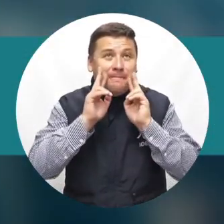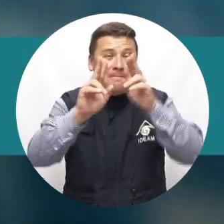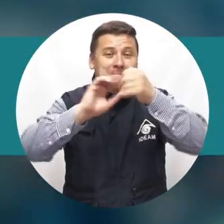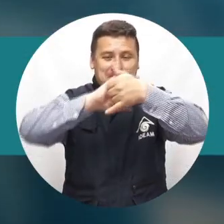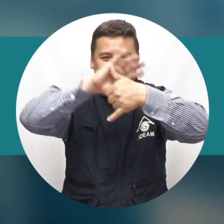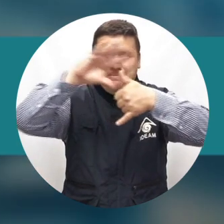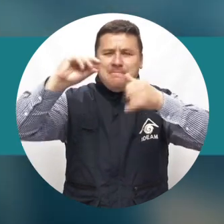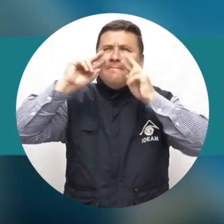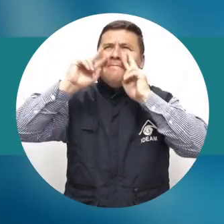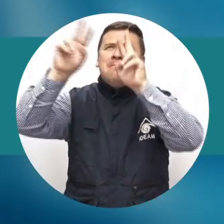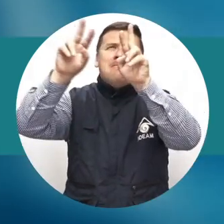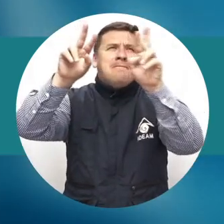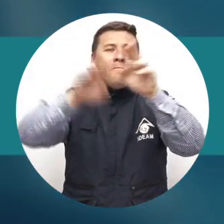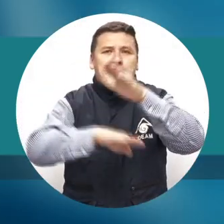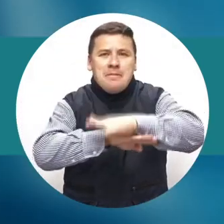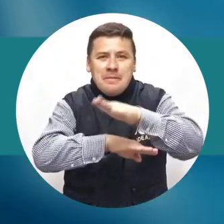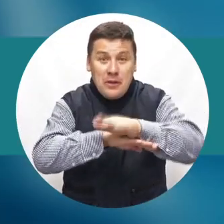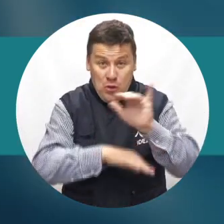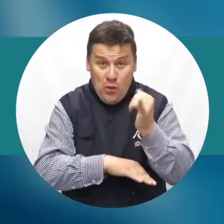de la tarde del jueves.